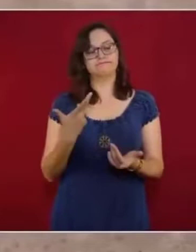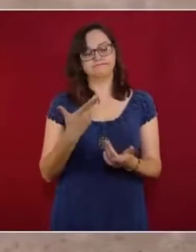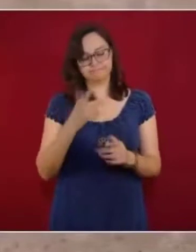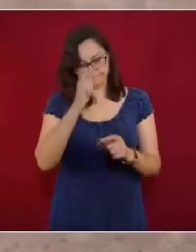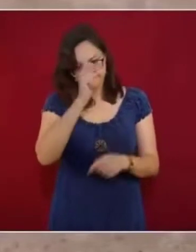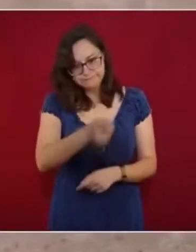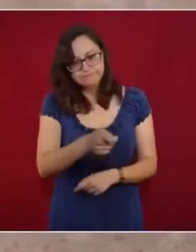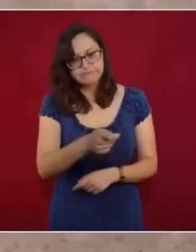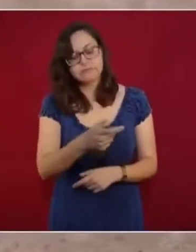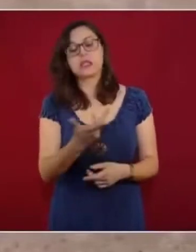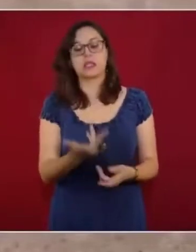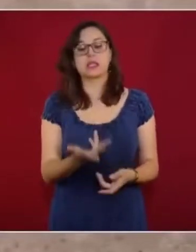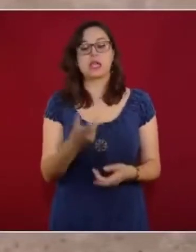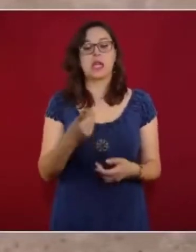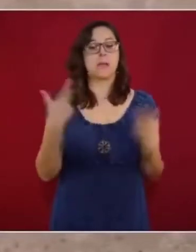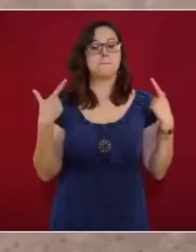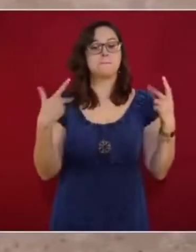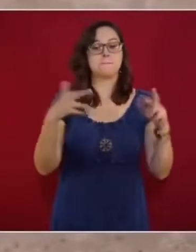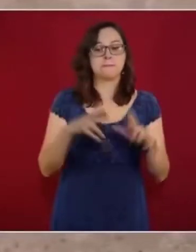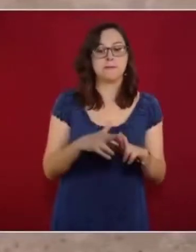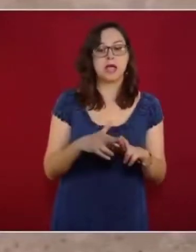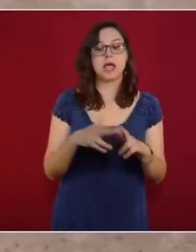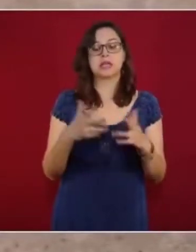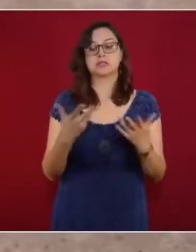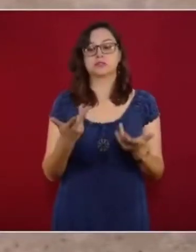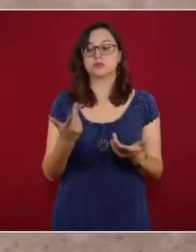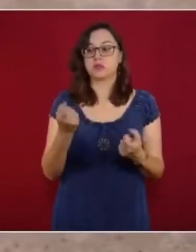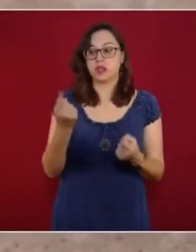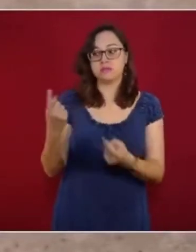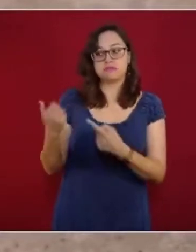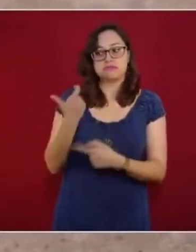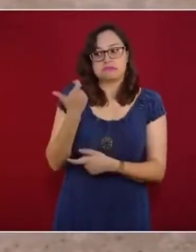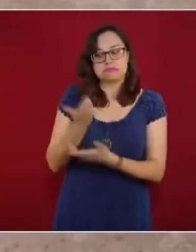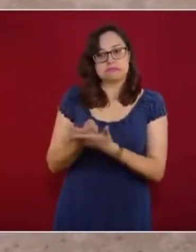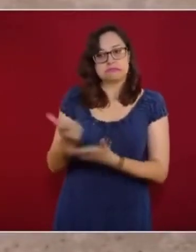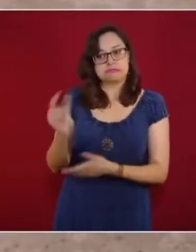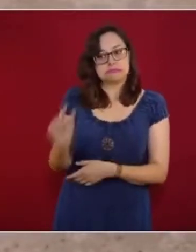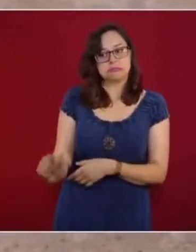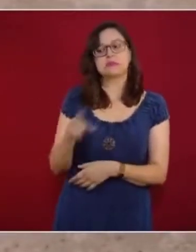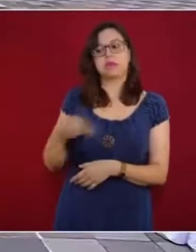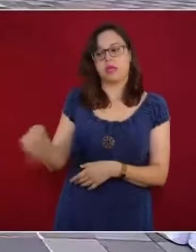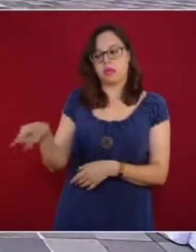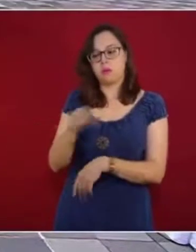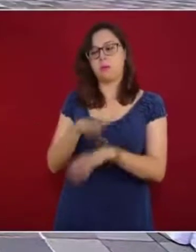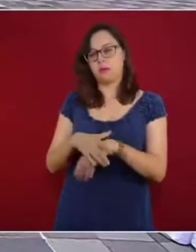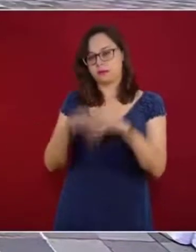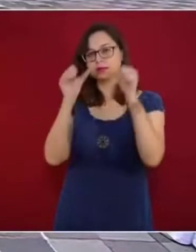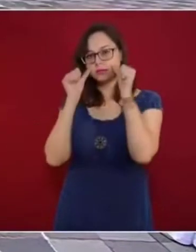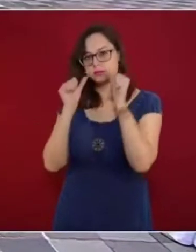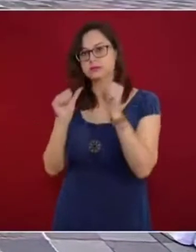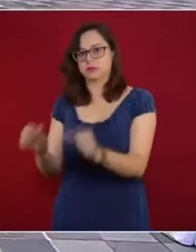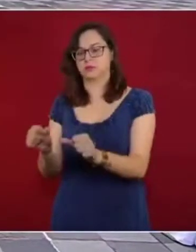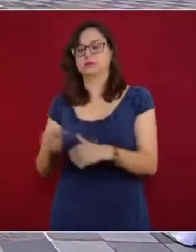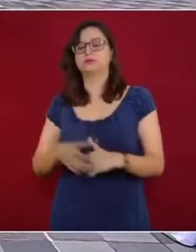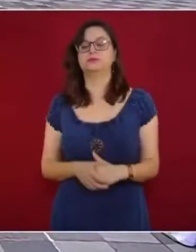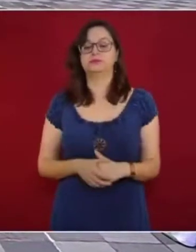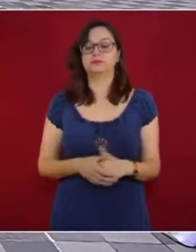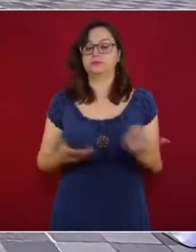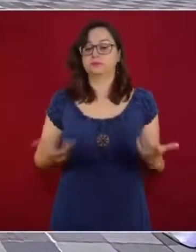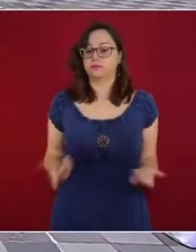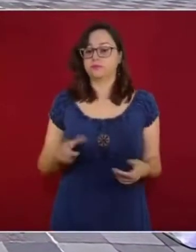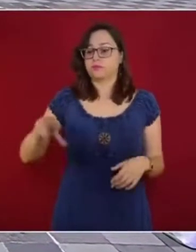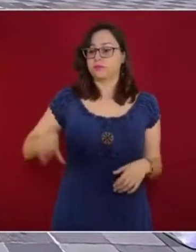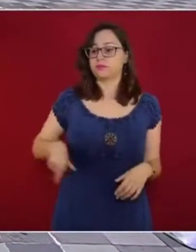con las y los trabajadores de educación de menores ingresos. El Gobierno Federal invertirá aproximadamente 25